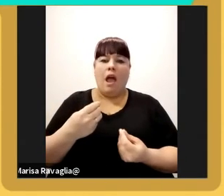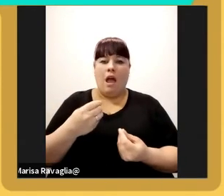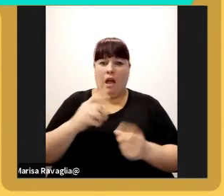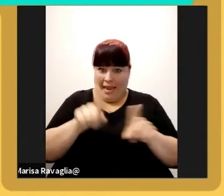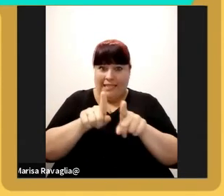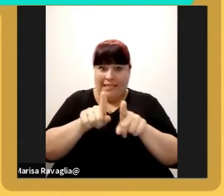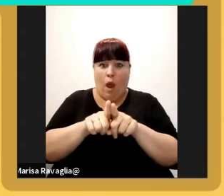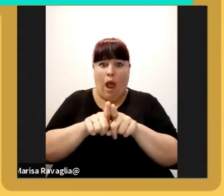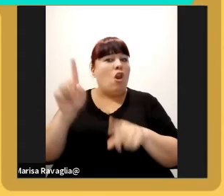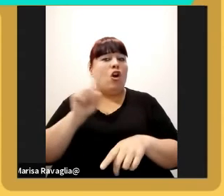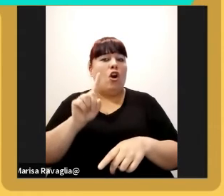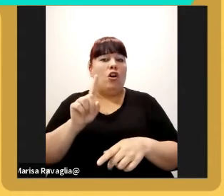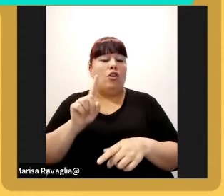siendo?